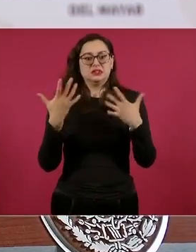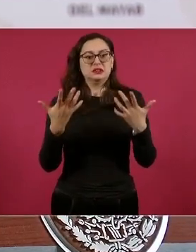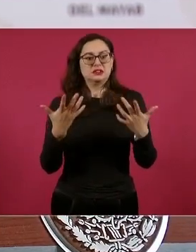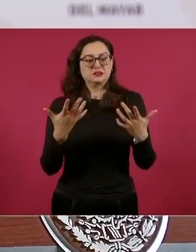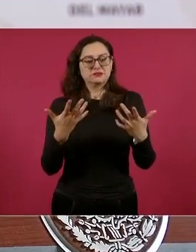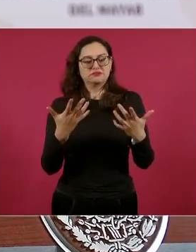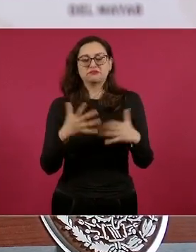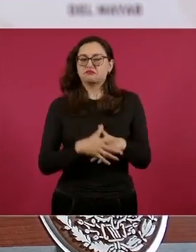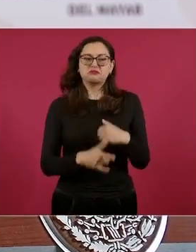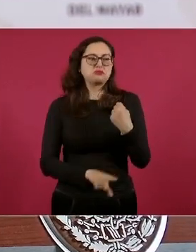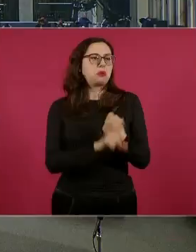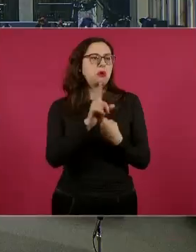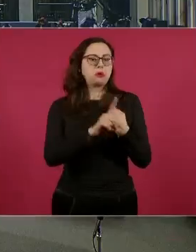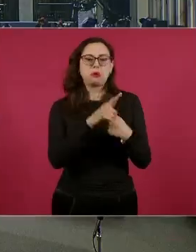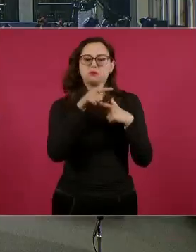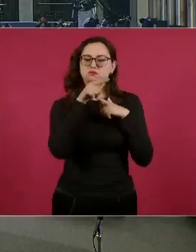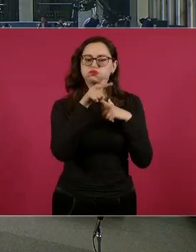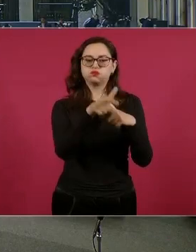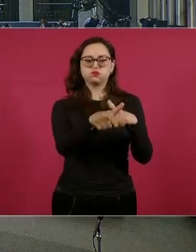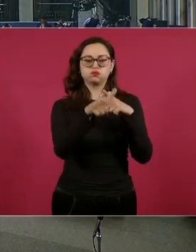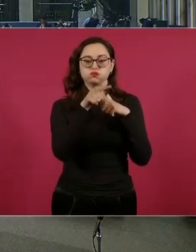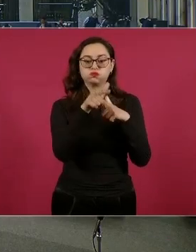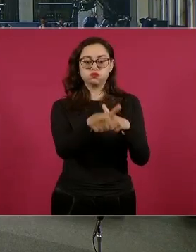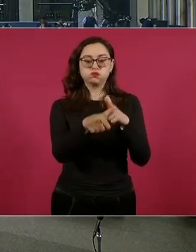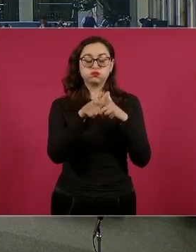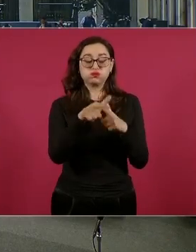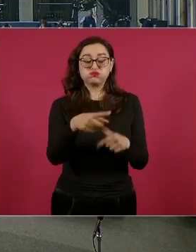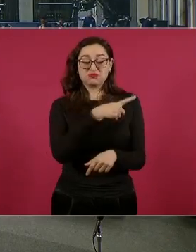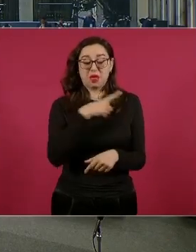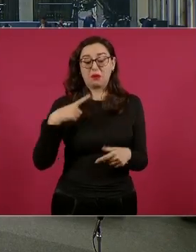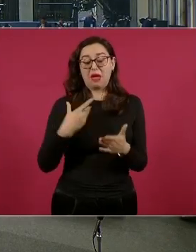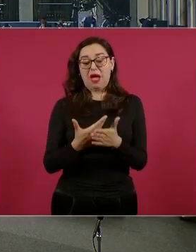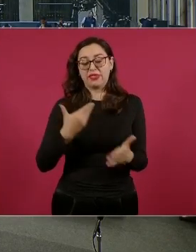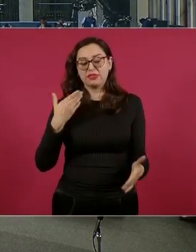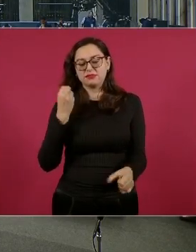poder resolver el problema, hay que atender las causas.